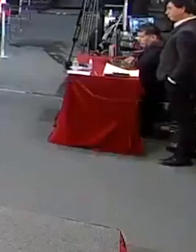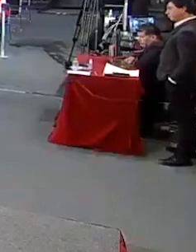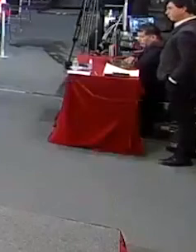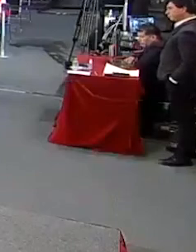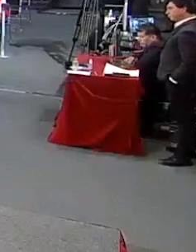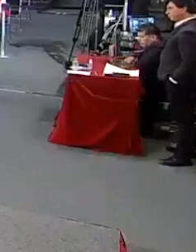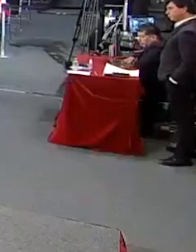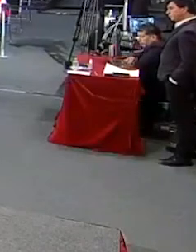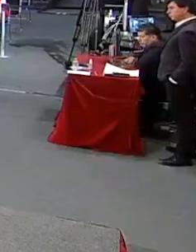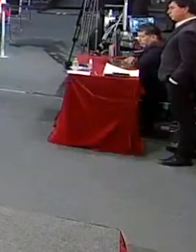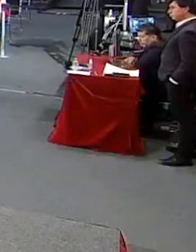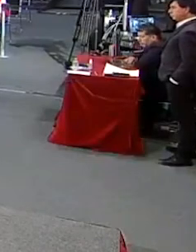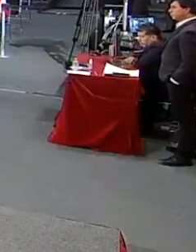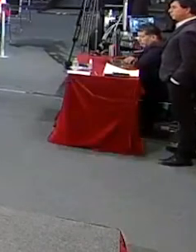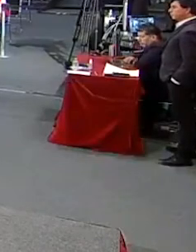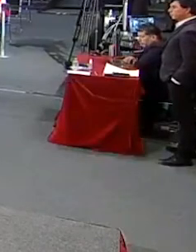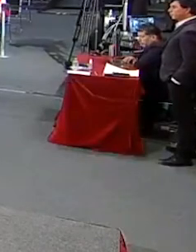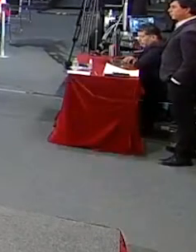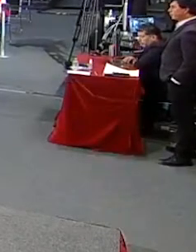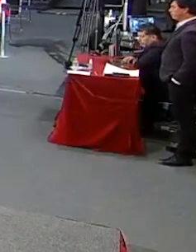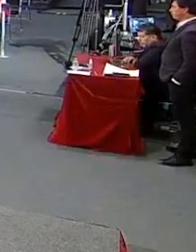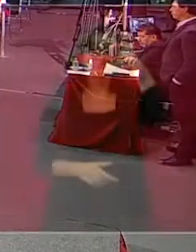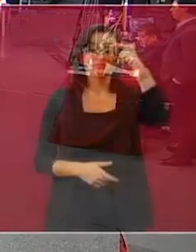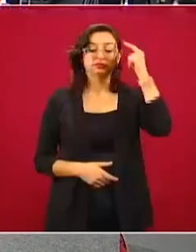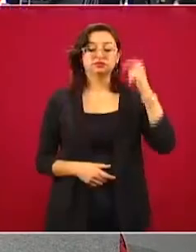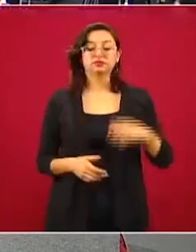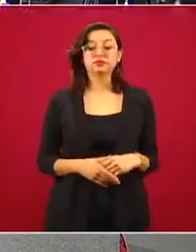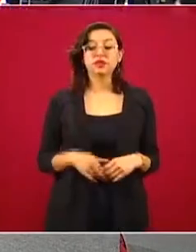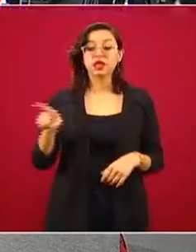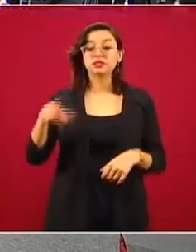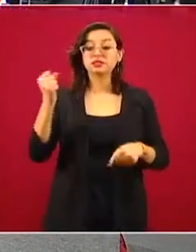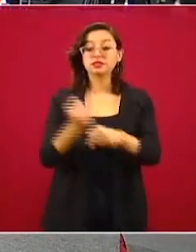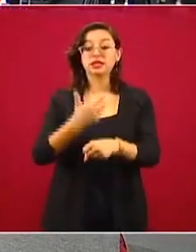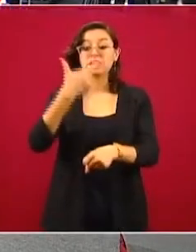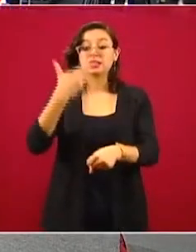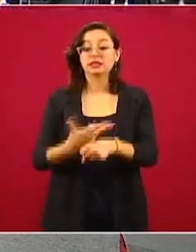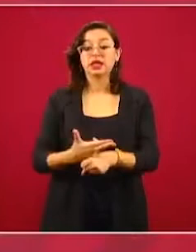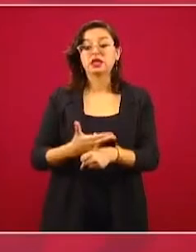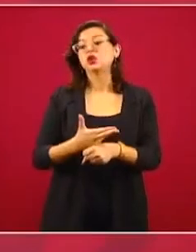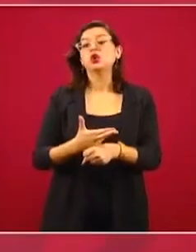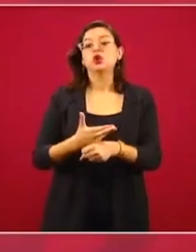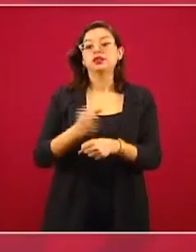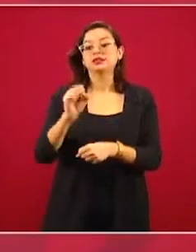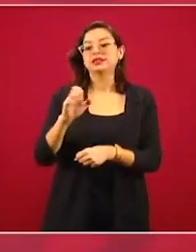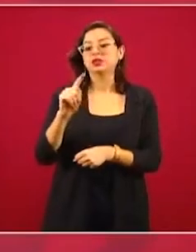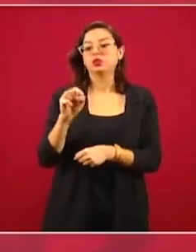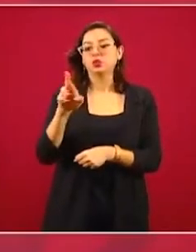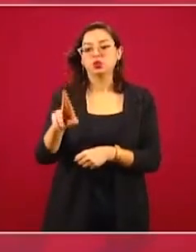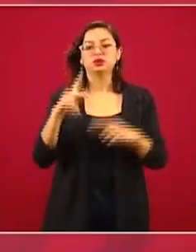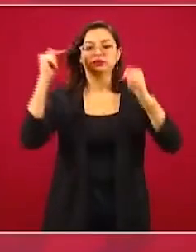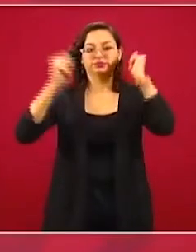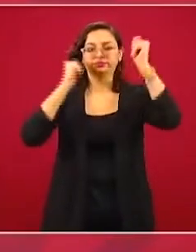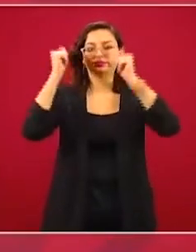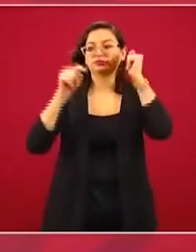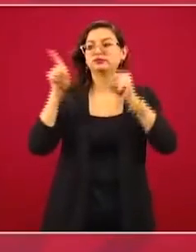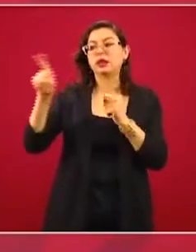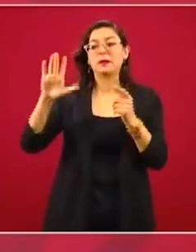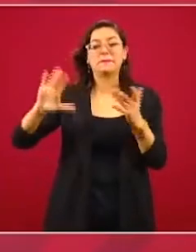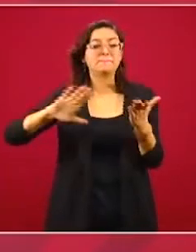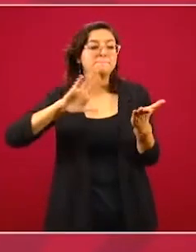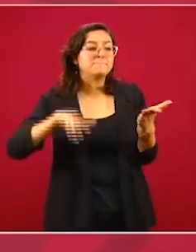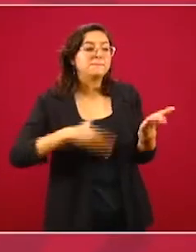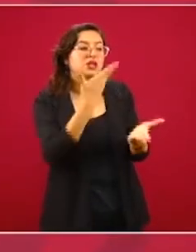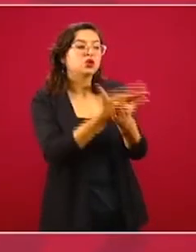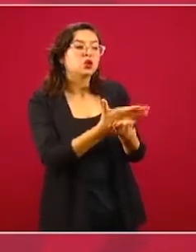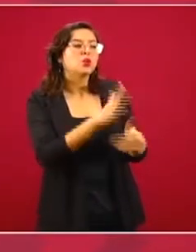Me pidió el secretario de Turismo que yo reconsiderara el que celebráramos